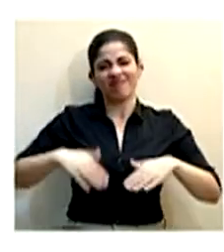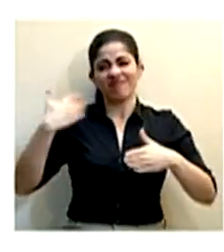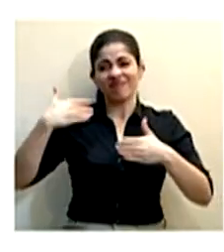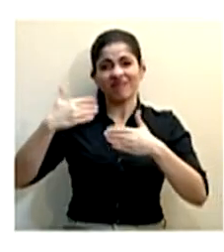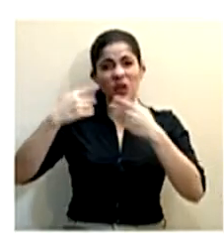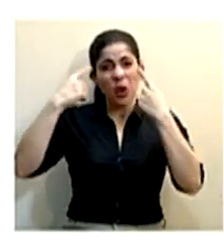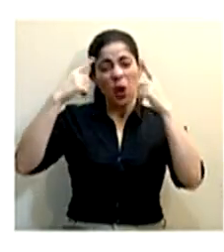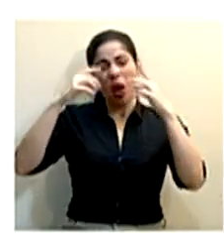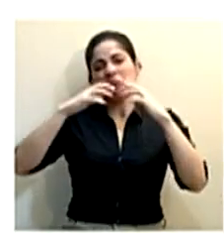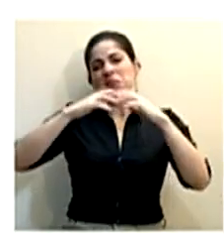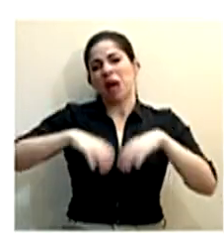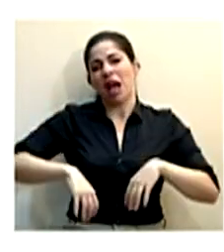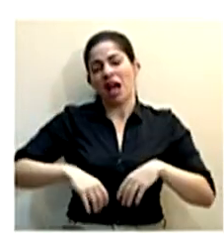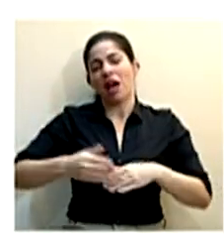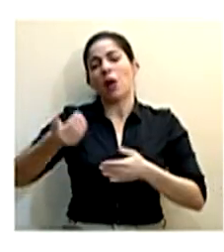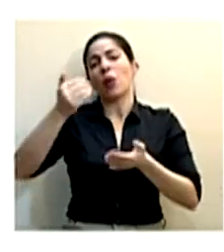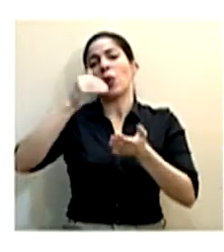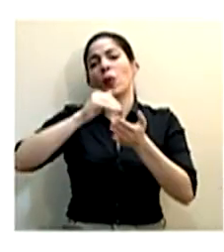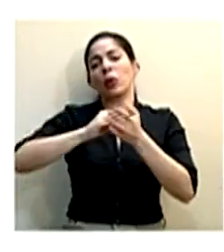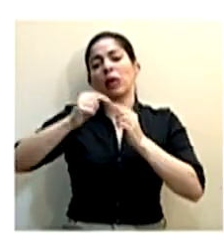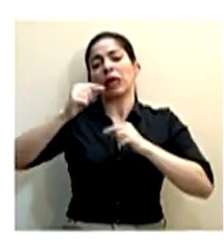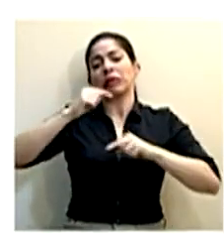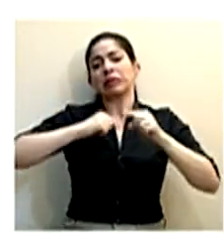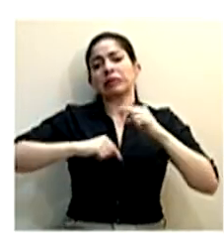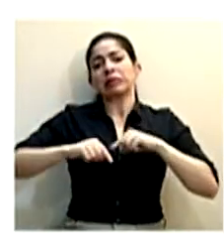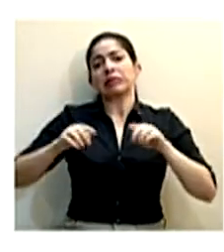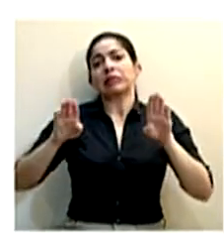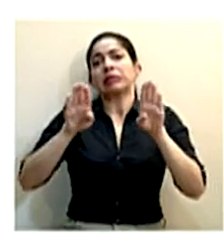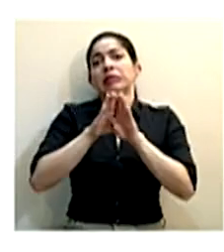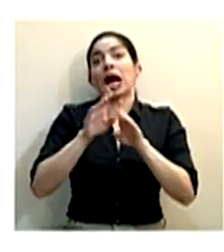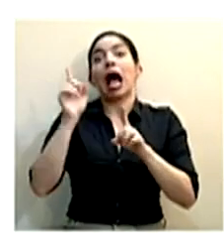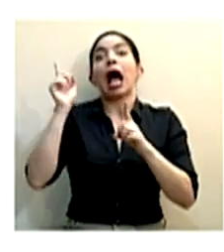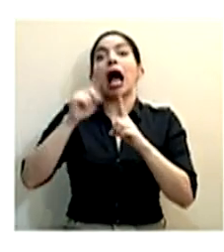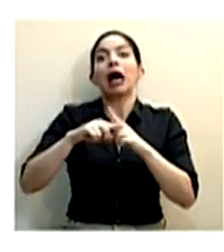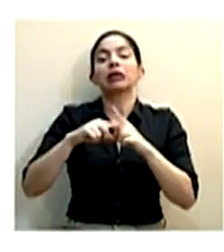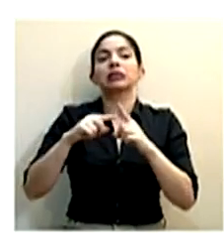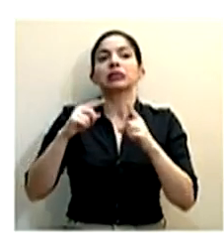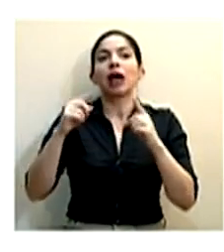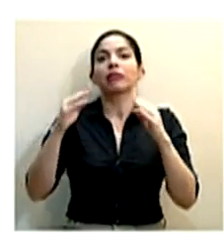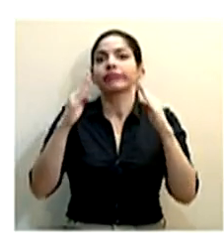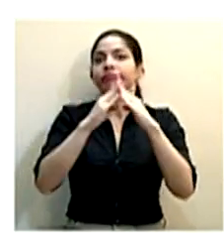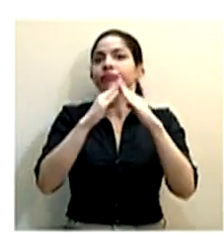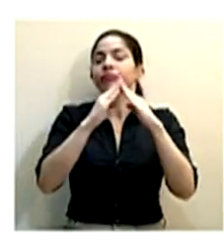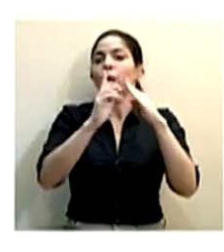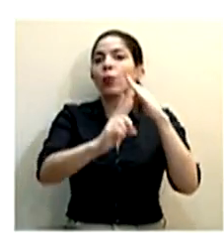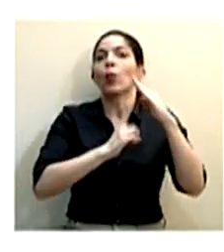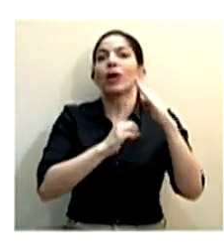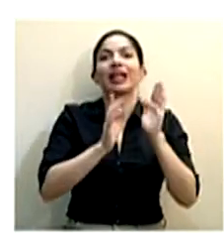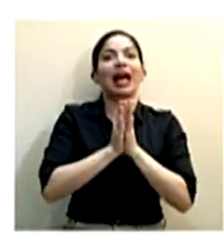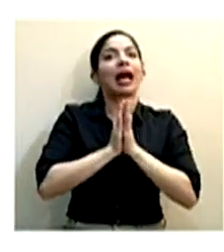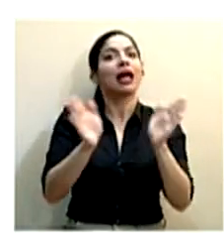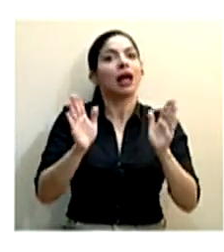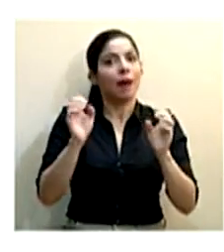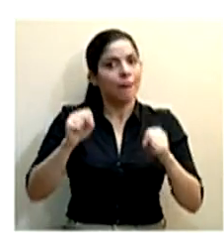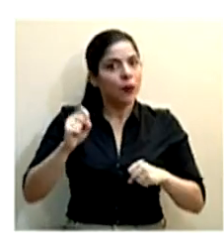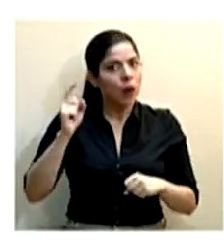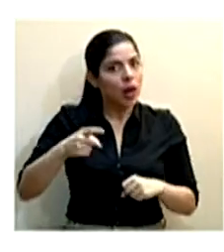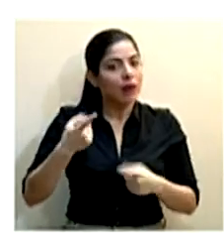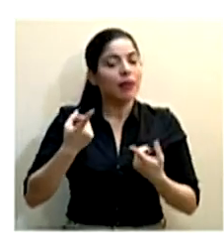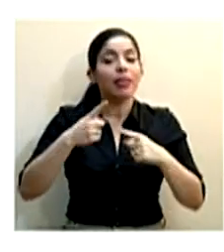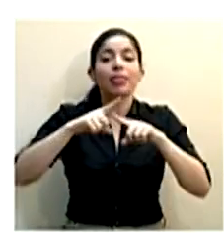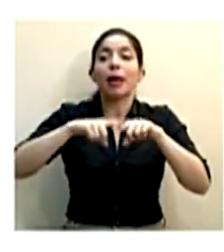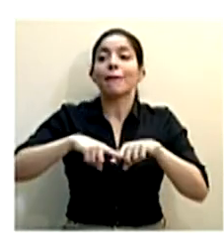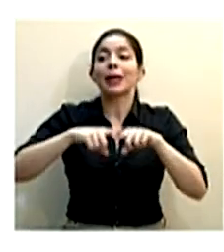y tendríamos que ir para atrás y hasta llegar incluso a una cuarentena generalizada. Entonces vean que esto depende mucho